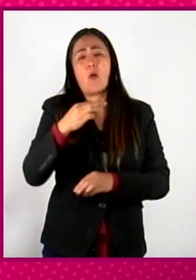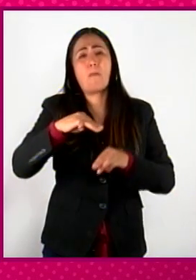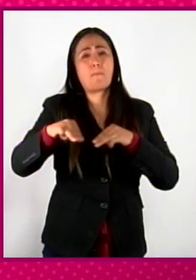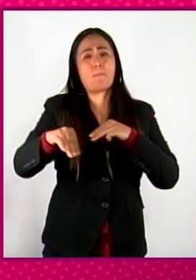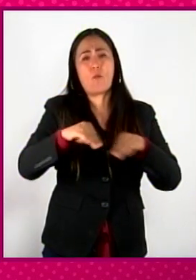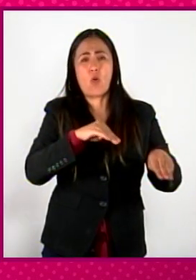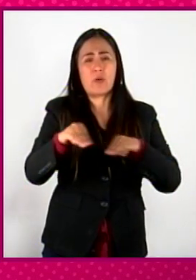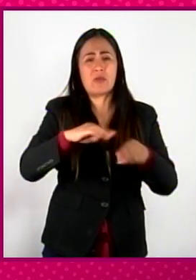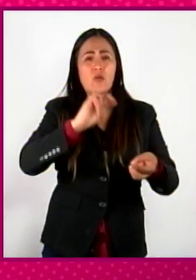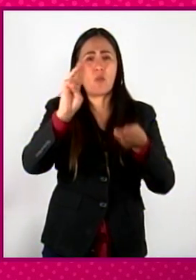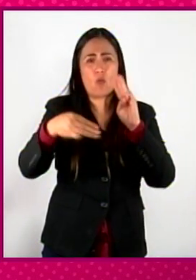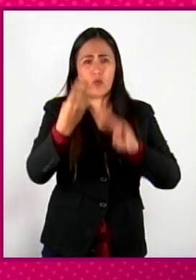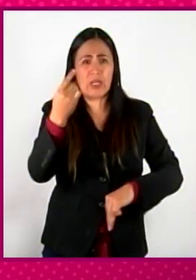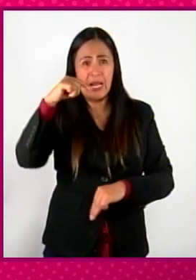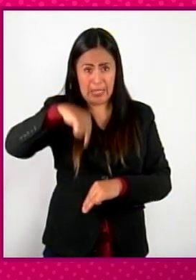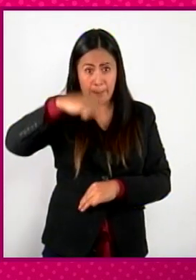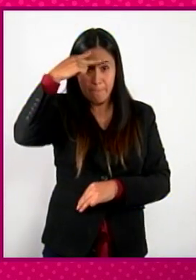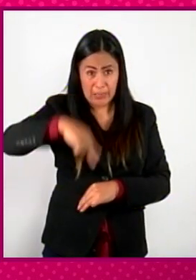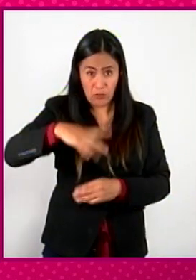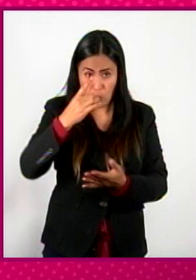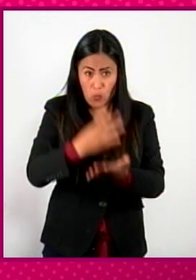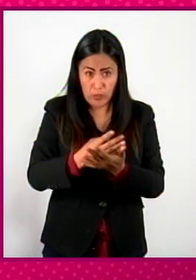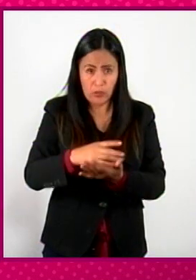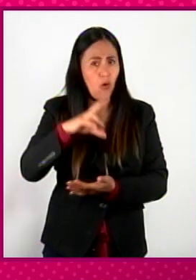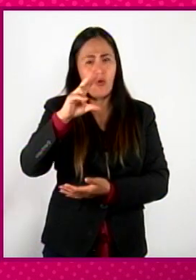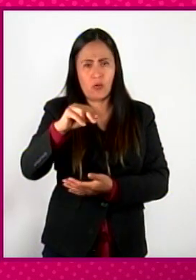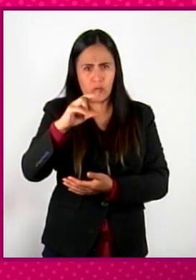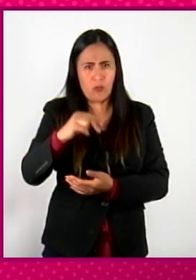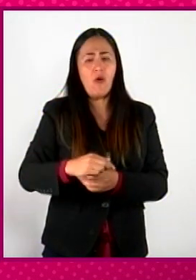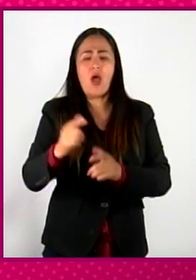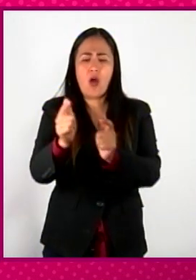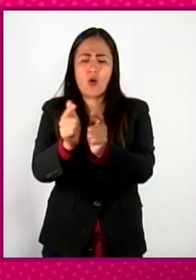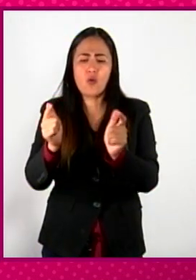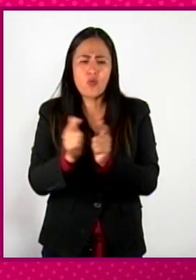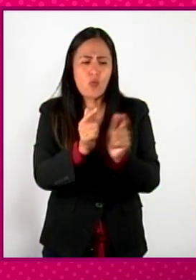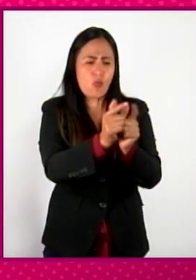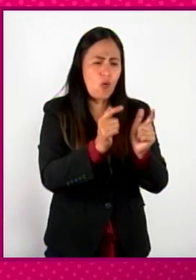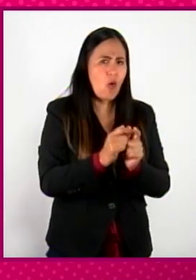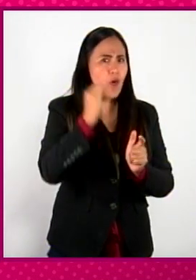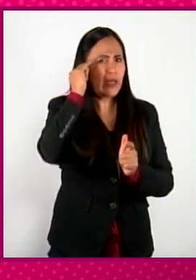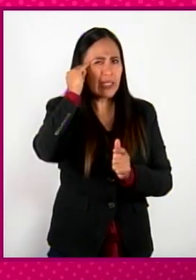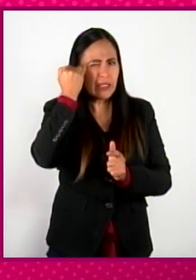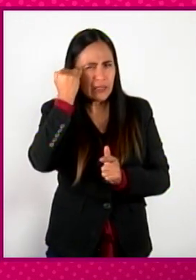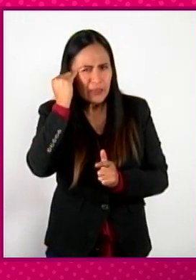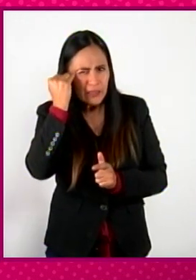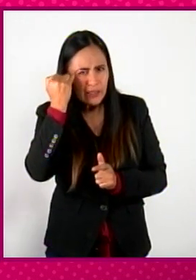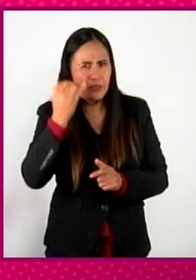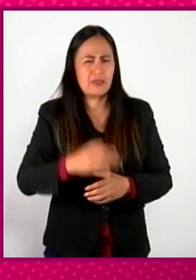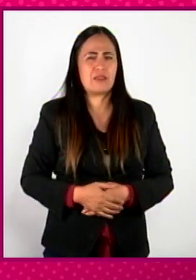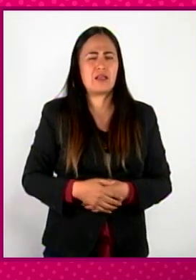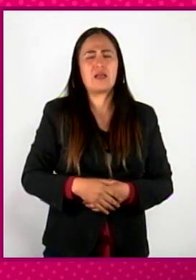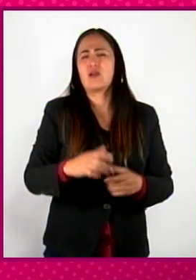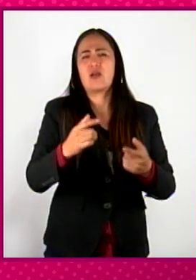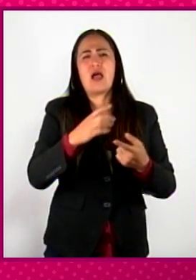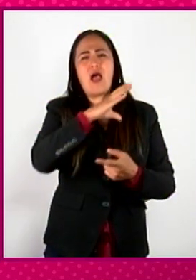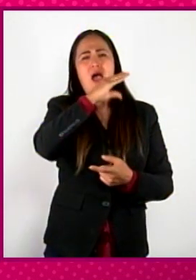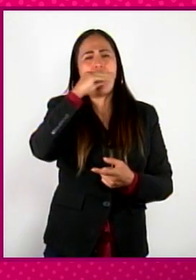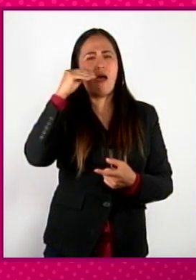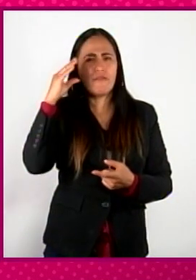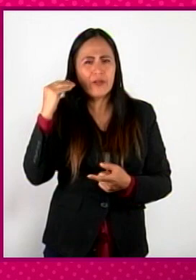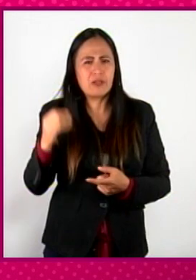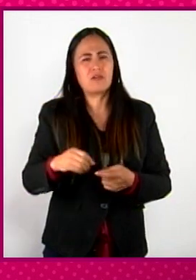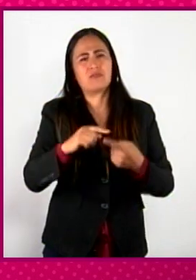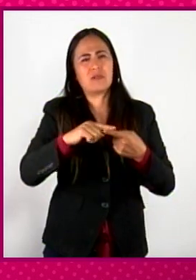mexicano de reivindicación de los grupos indígenas, de los grupos étnicos, africanos,